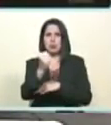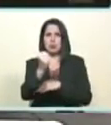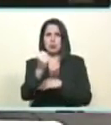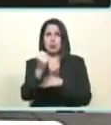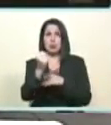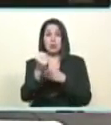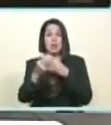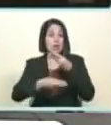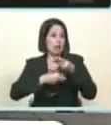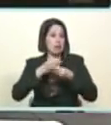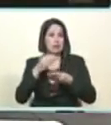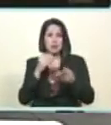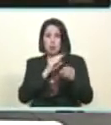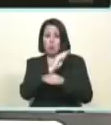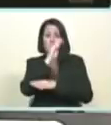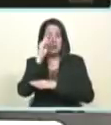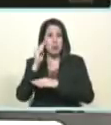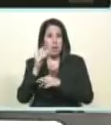el cono